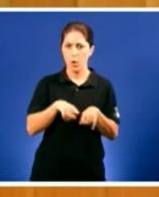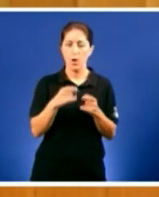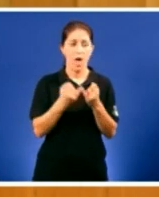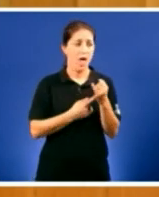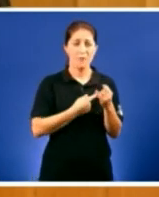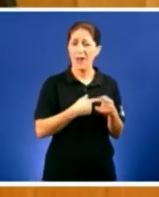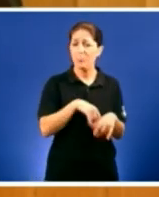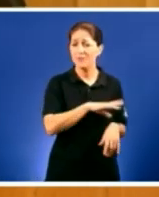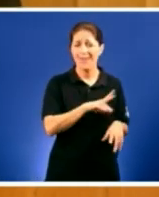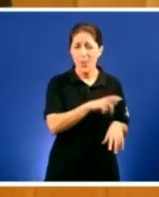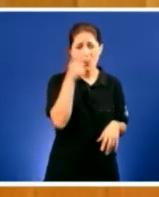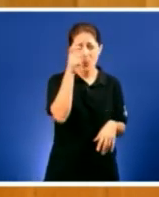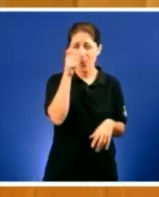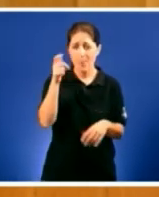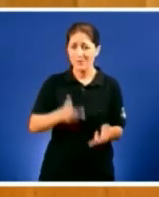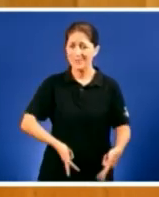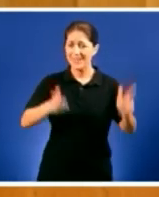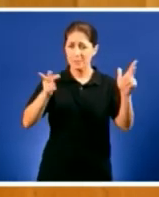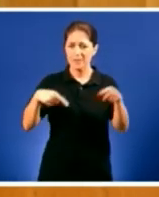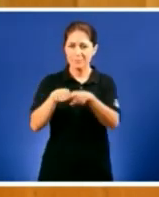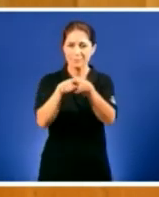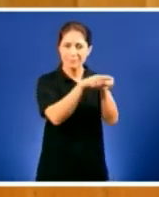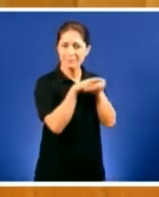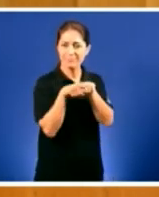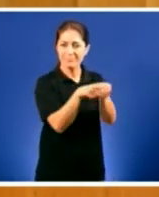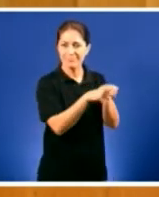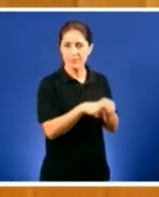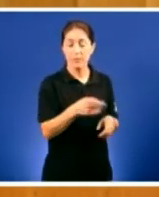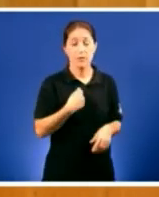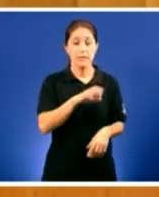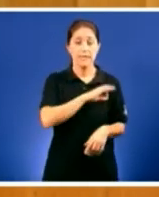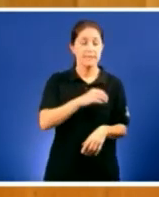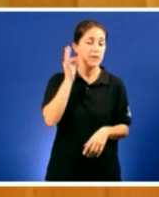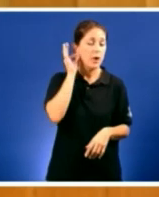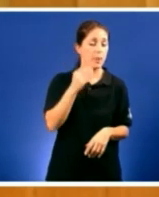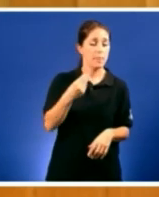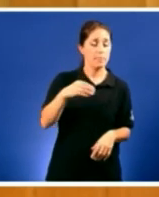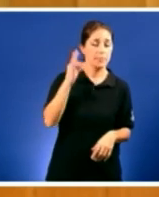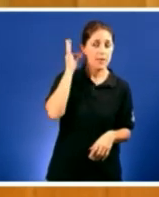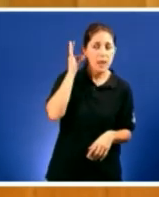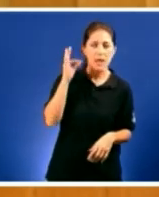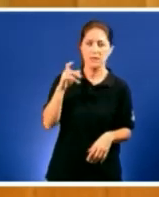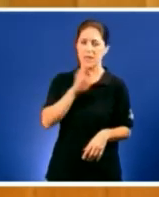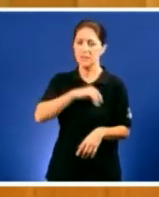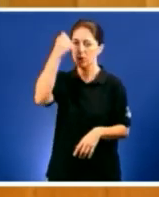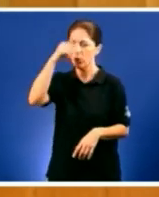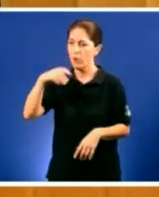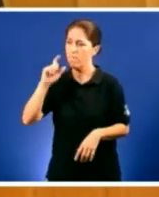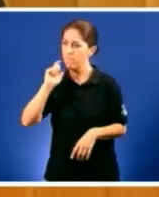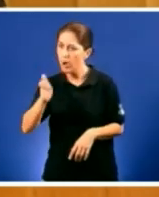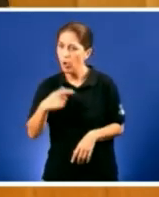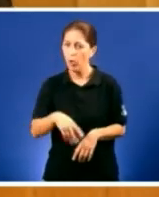libres. Señora Presidenta, señor Feijó, señores conselleiros, deputadas, deputados,